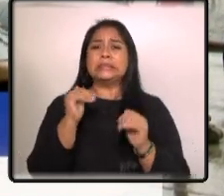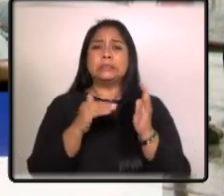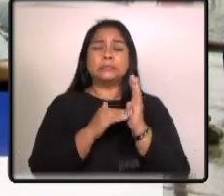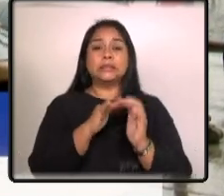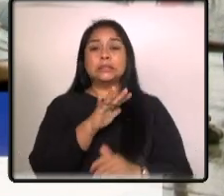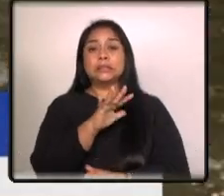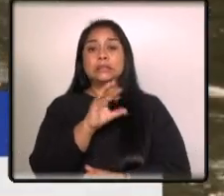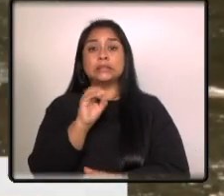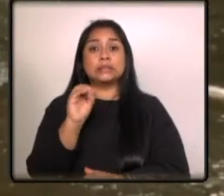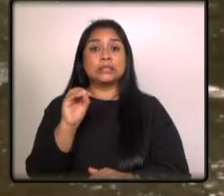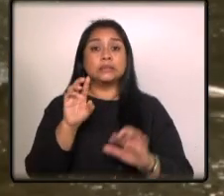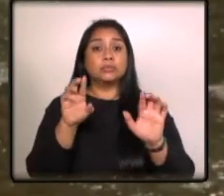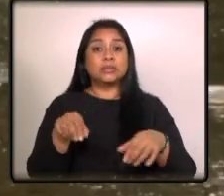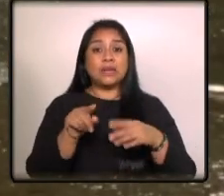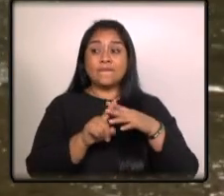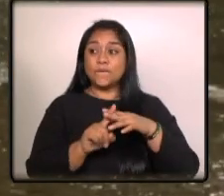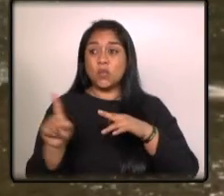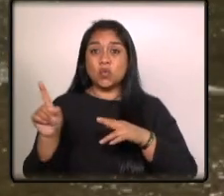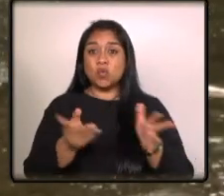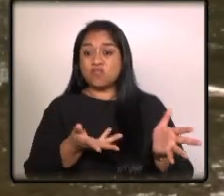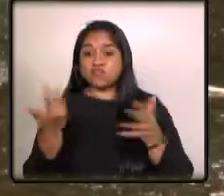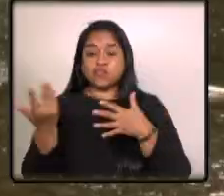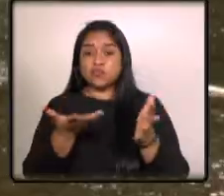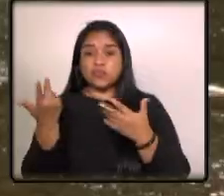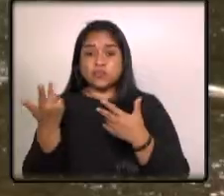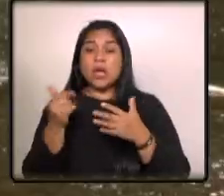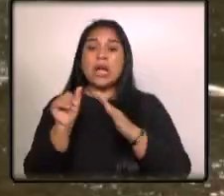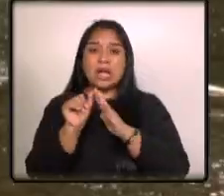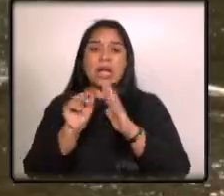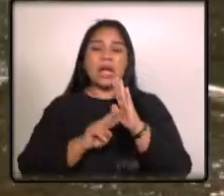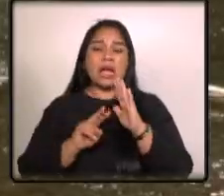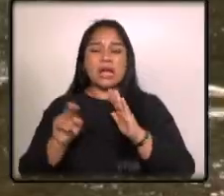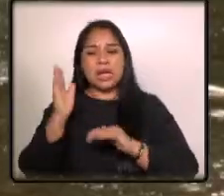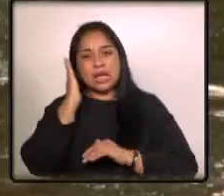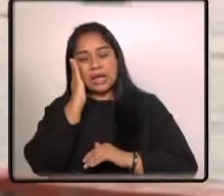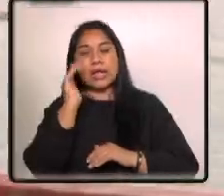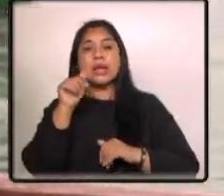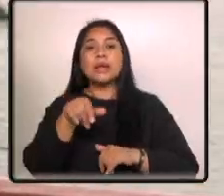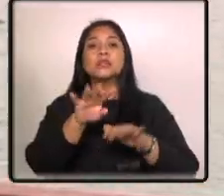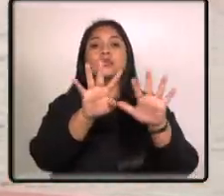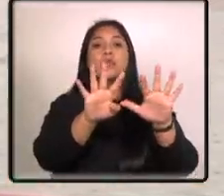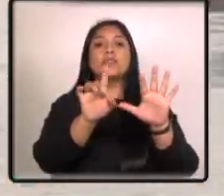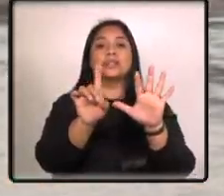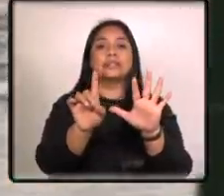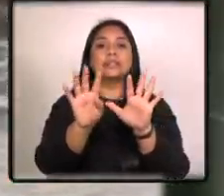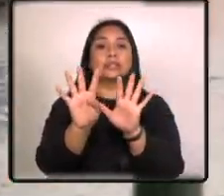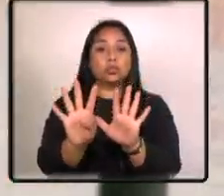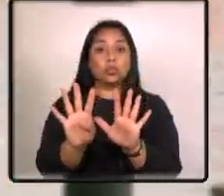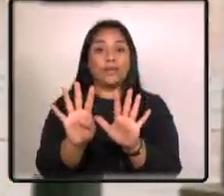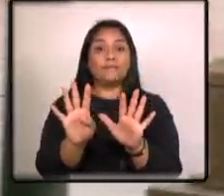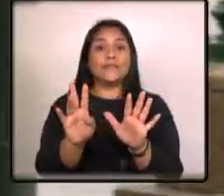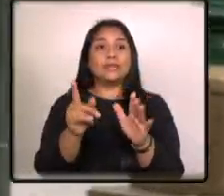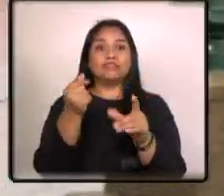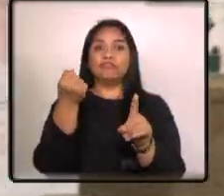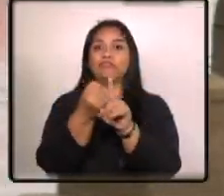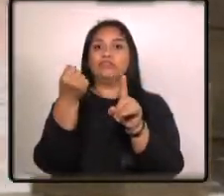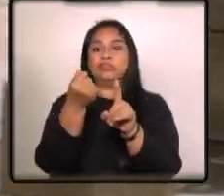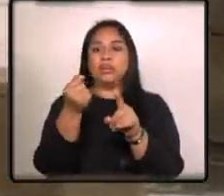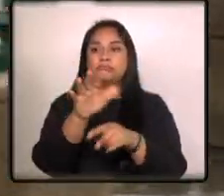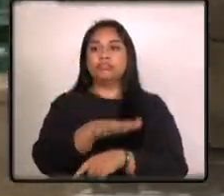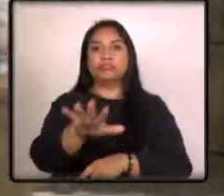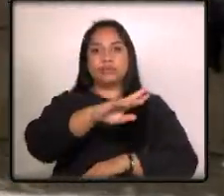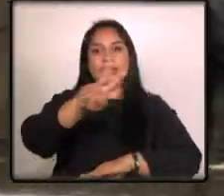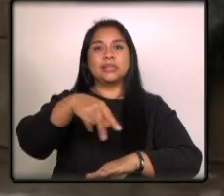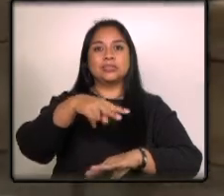500 personas evacuadas y se ha atendido 969 incidentes a nivel nacional se